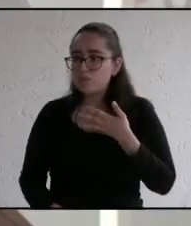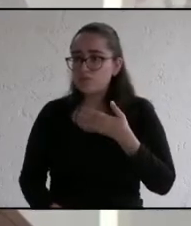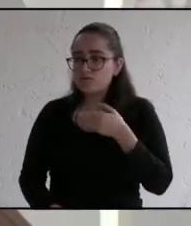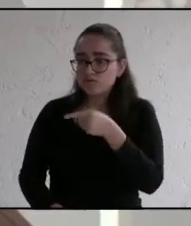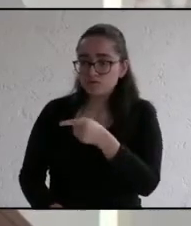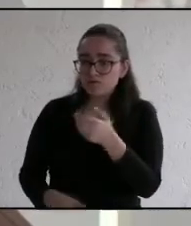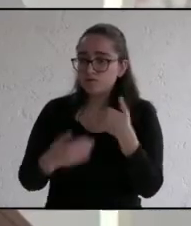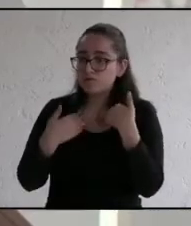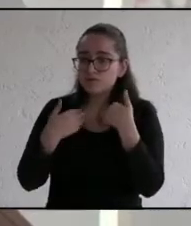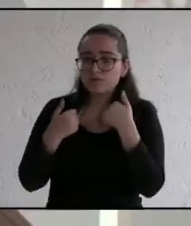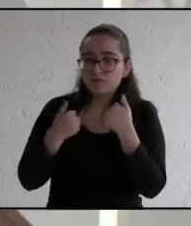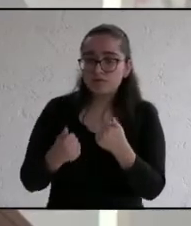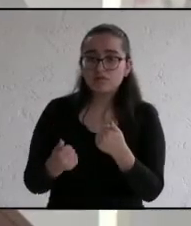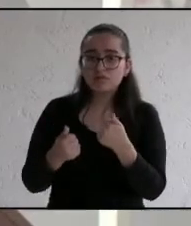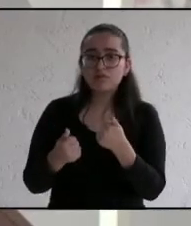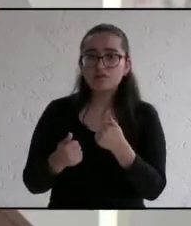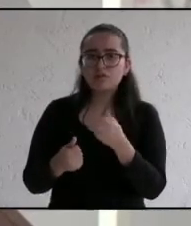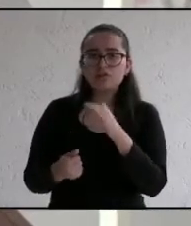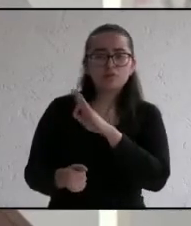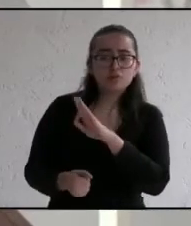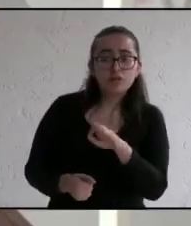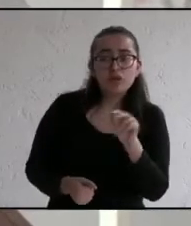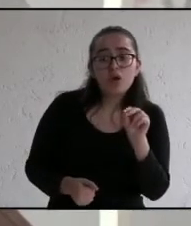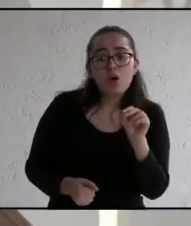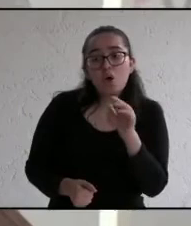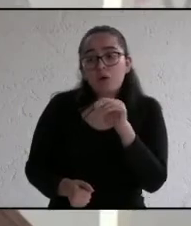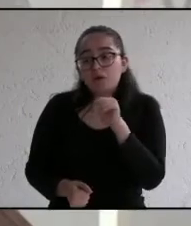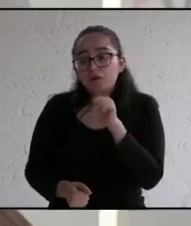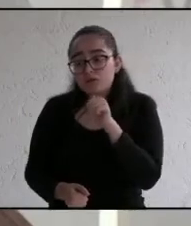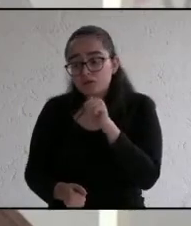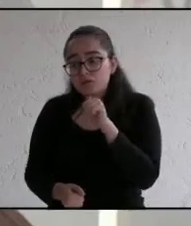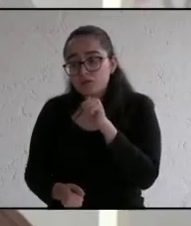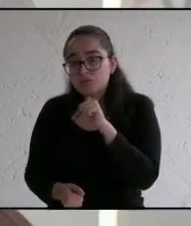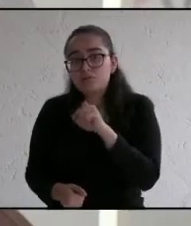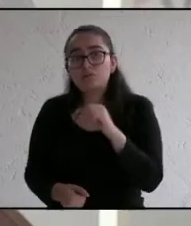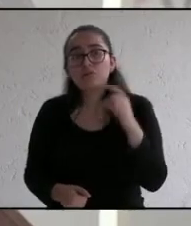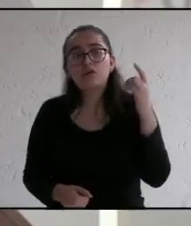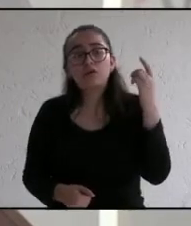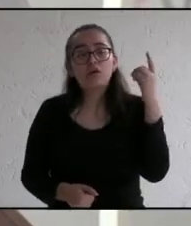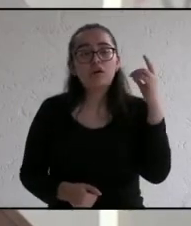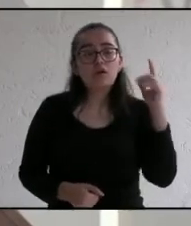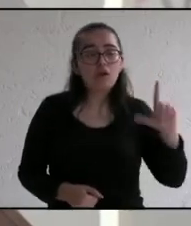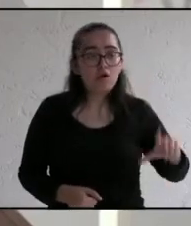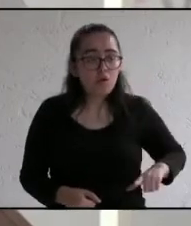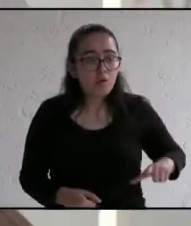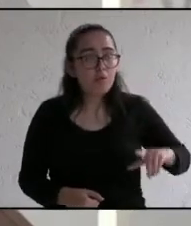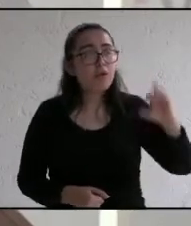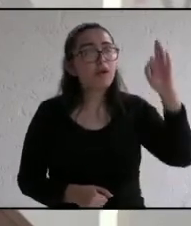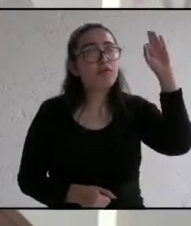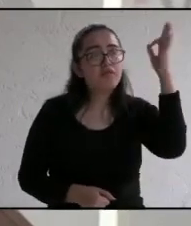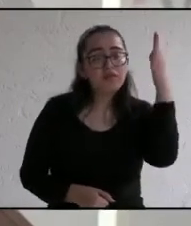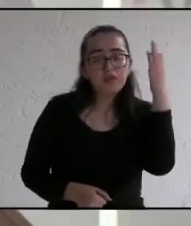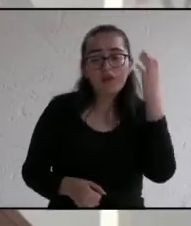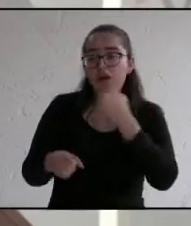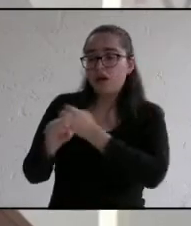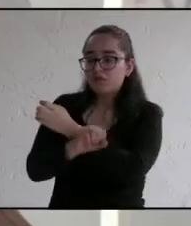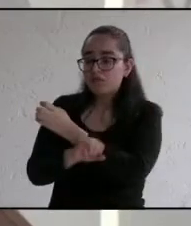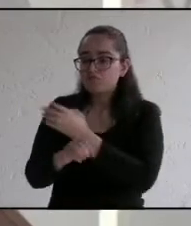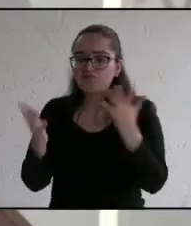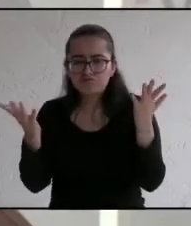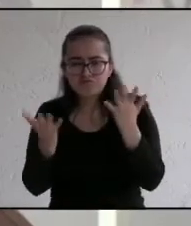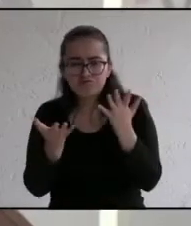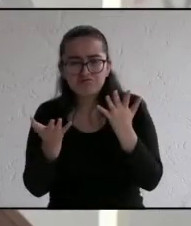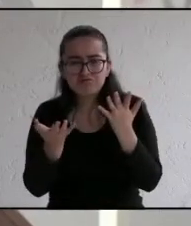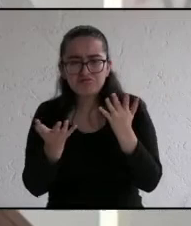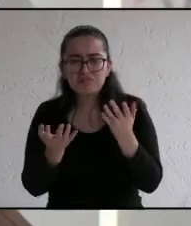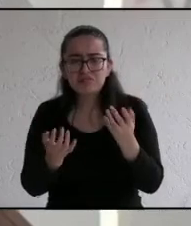o no se puede hacer con las dependencias del gobierno federal y del del estado. Yo creo que se tiene